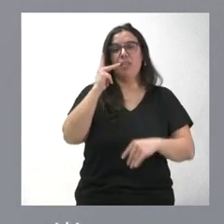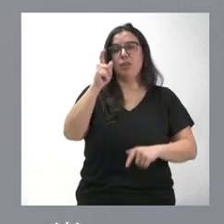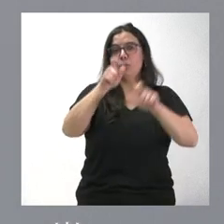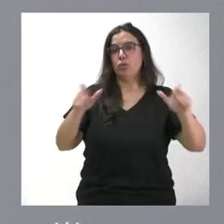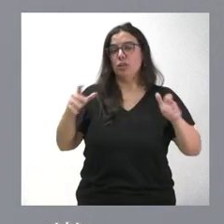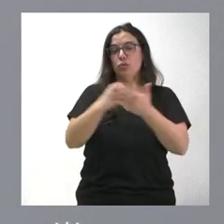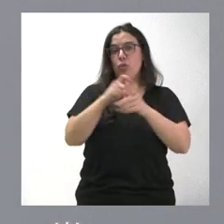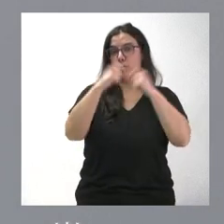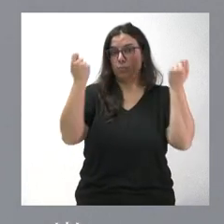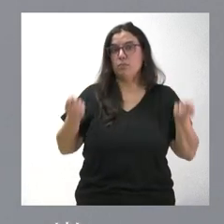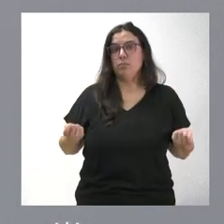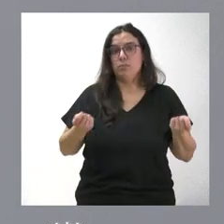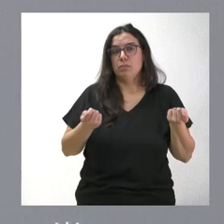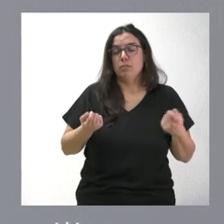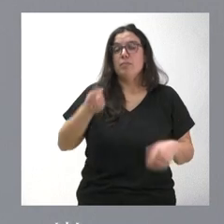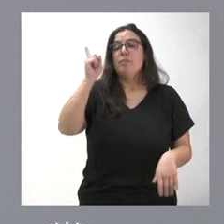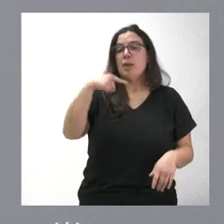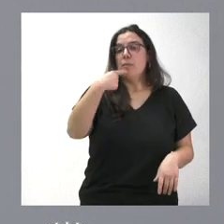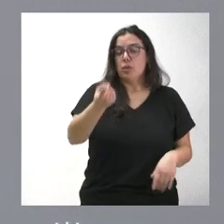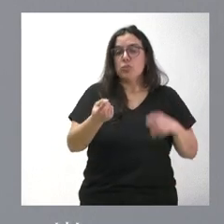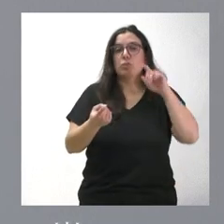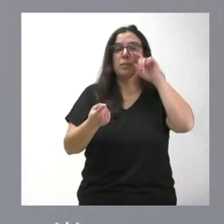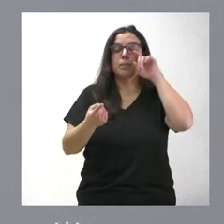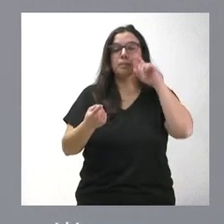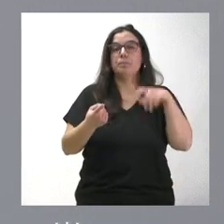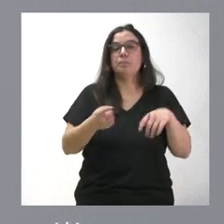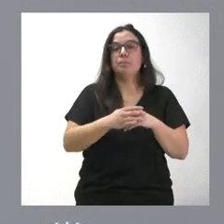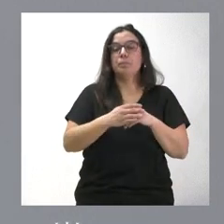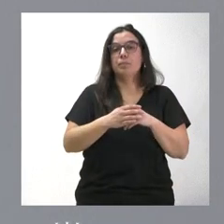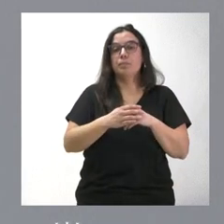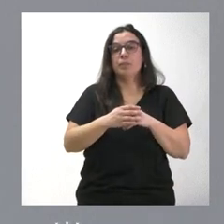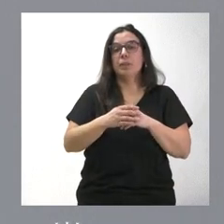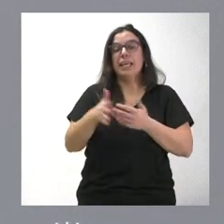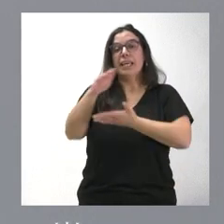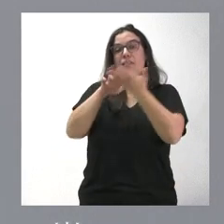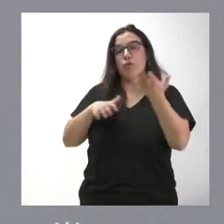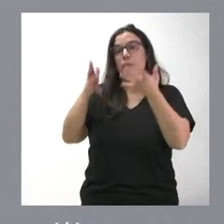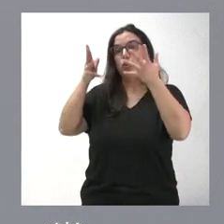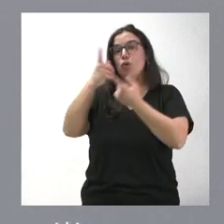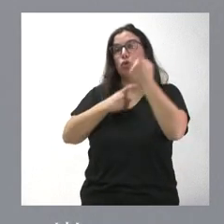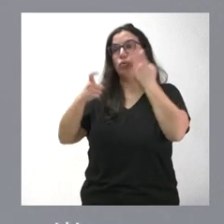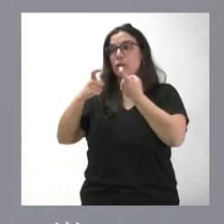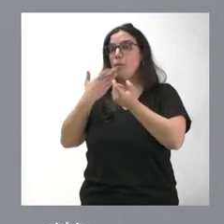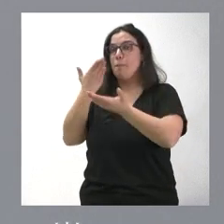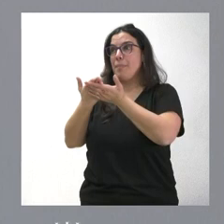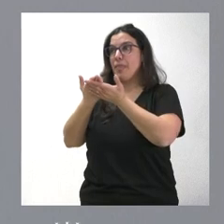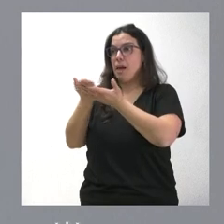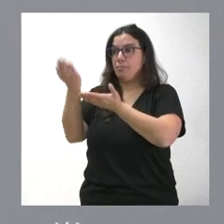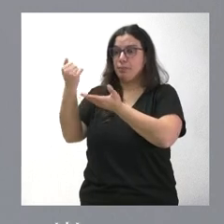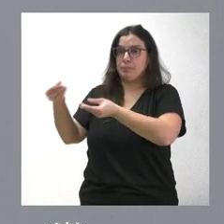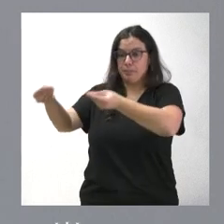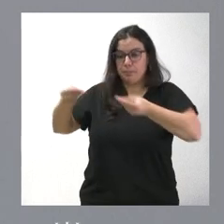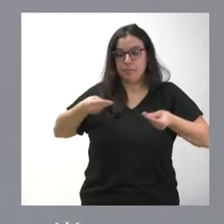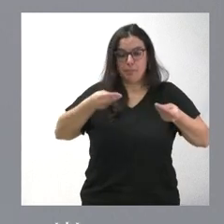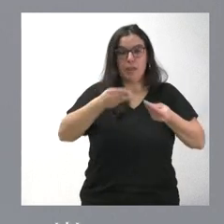los españoles. hemos anunciado igualmente que pediremos el informe del Consejo Consultivo para presentar este